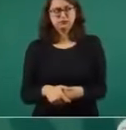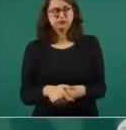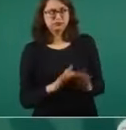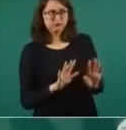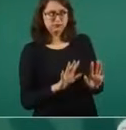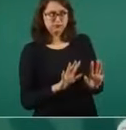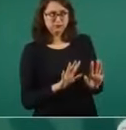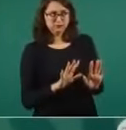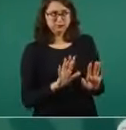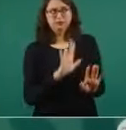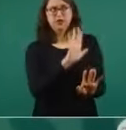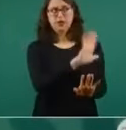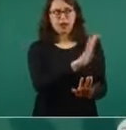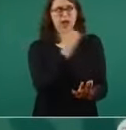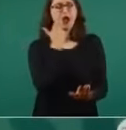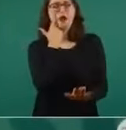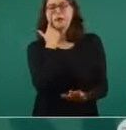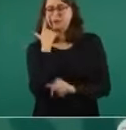no vamos a hacer rehenes de eso,